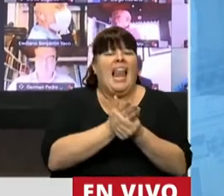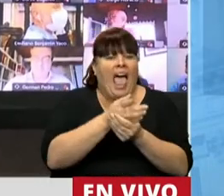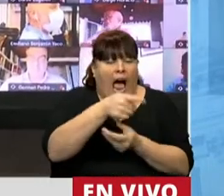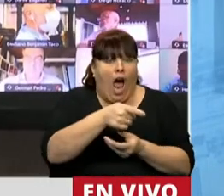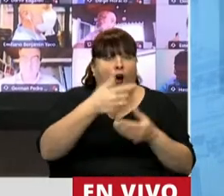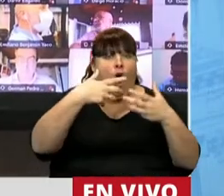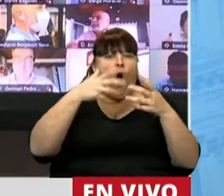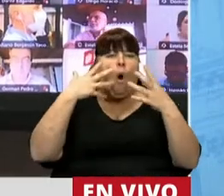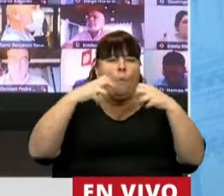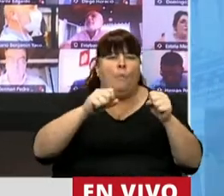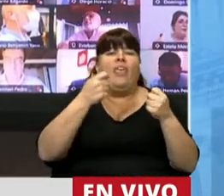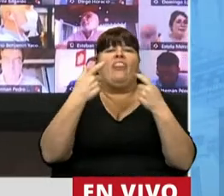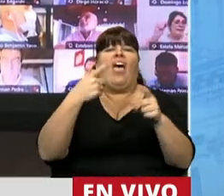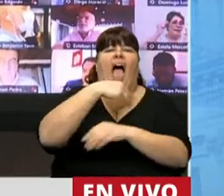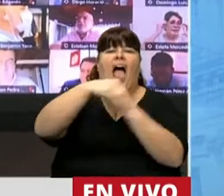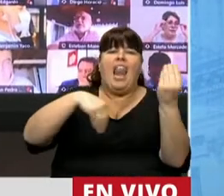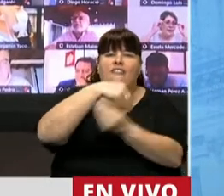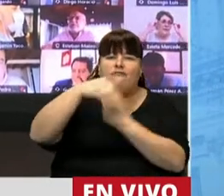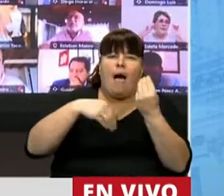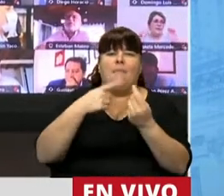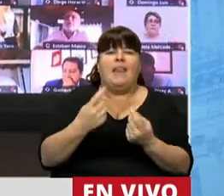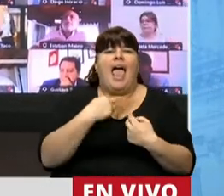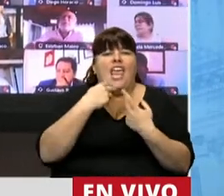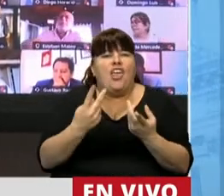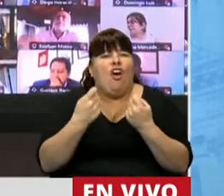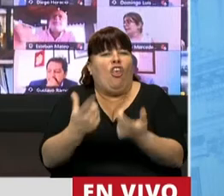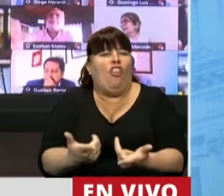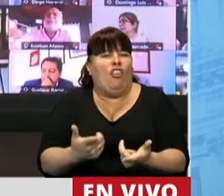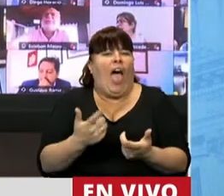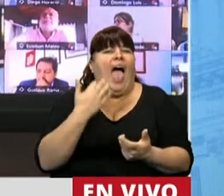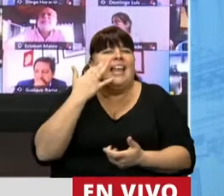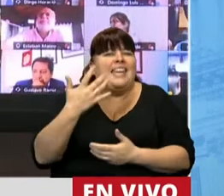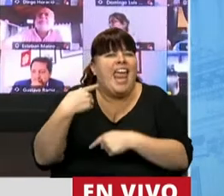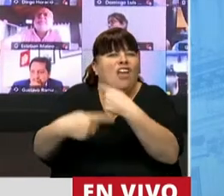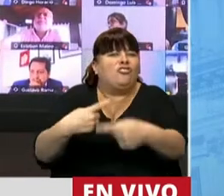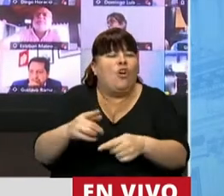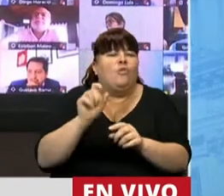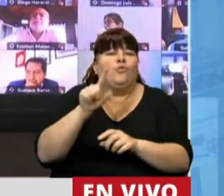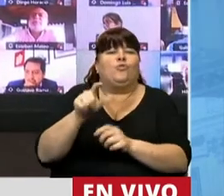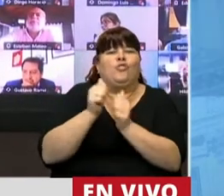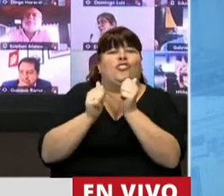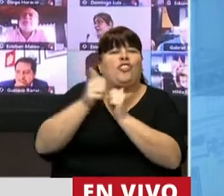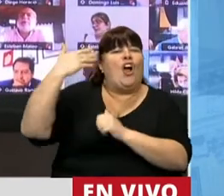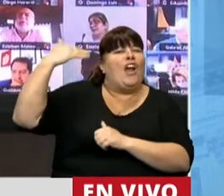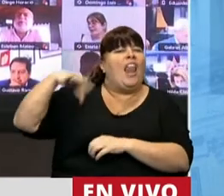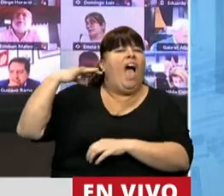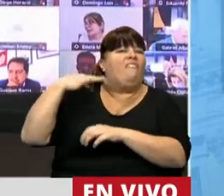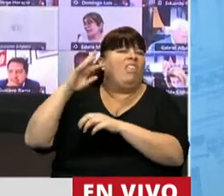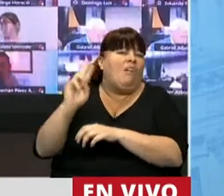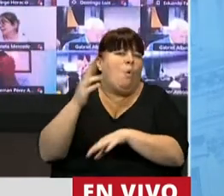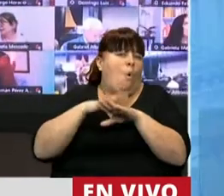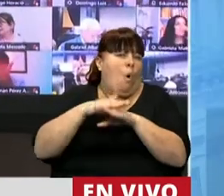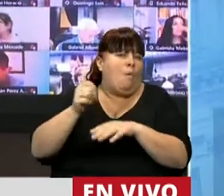a sus familias, a sus hijos, a sus nietos parte de esas vidas cegadas.